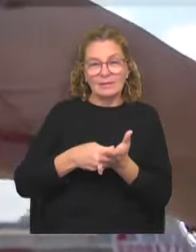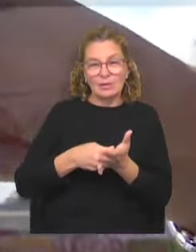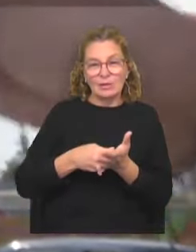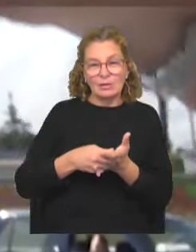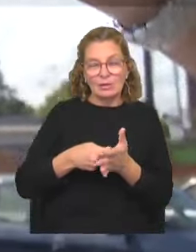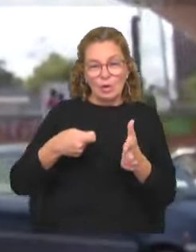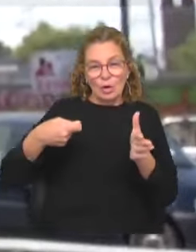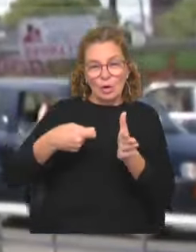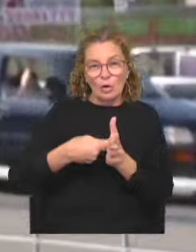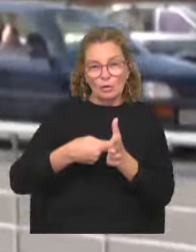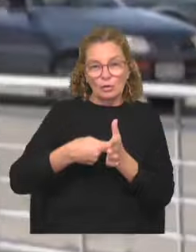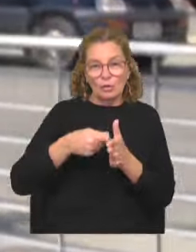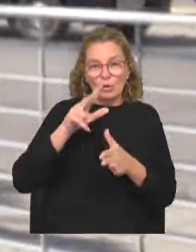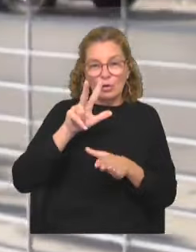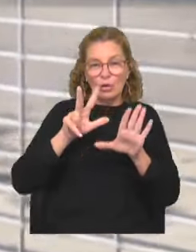corriente continua serán